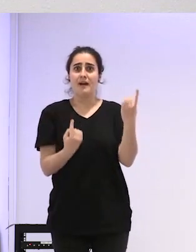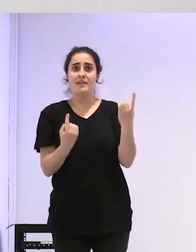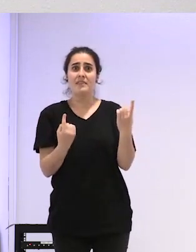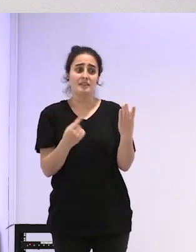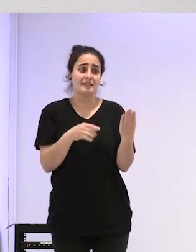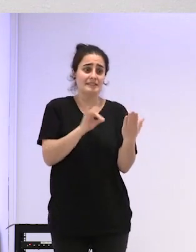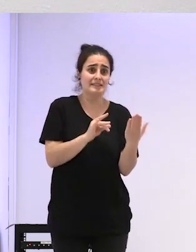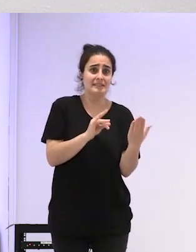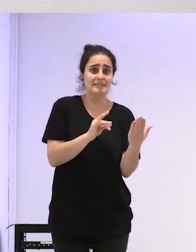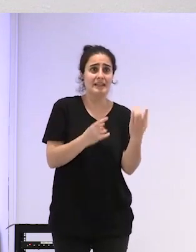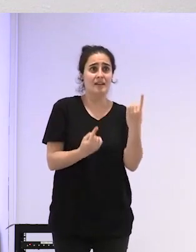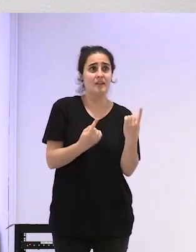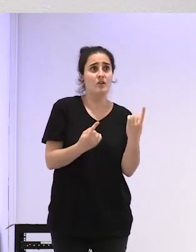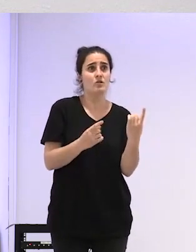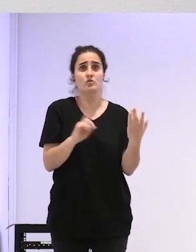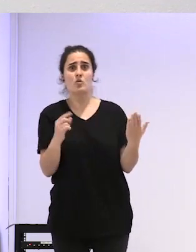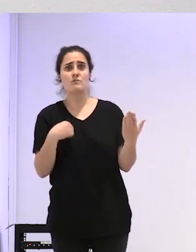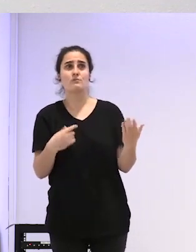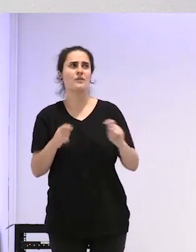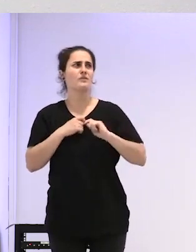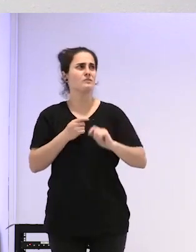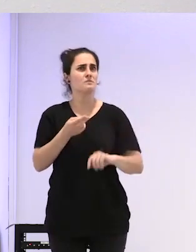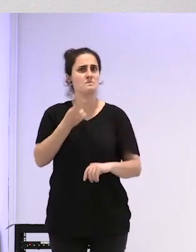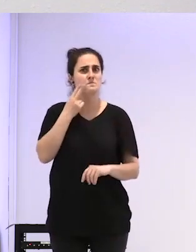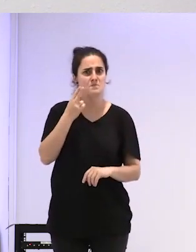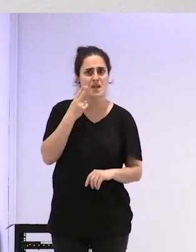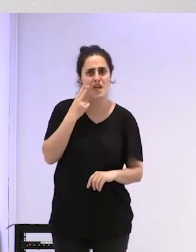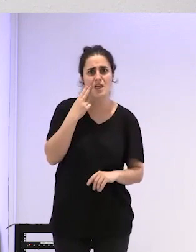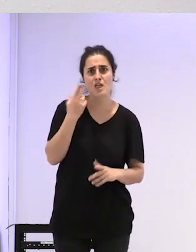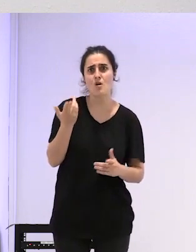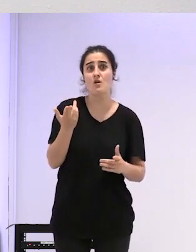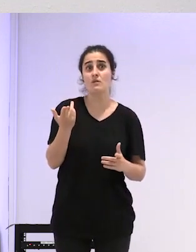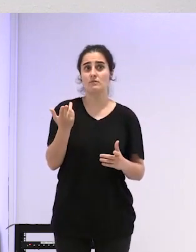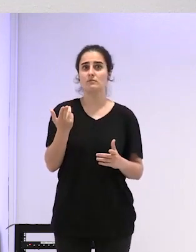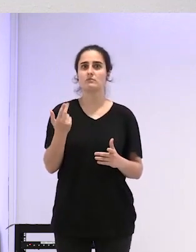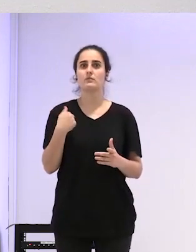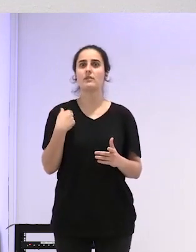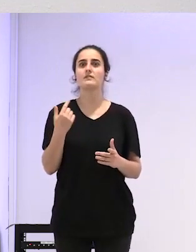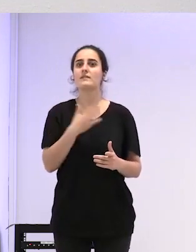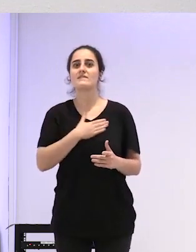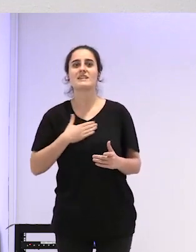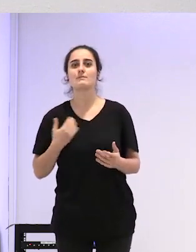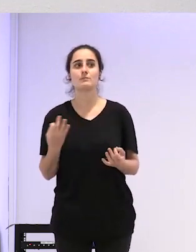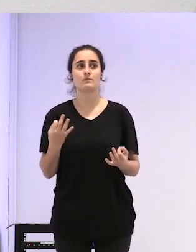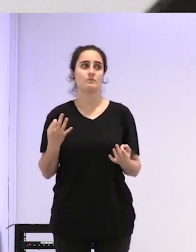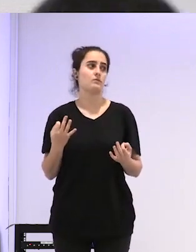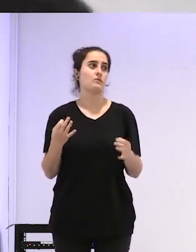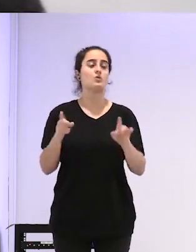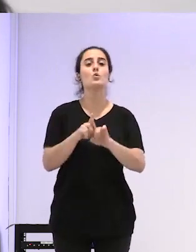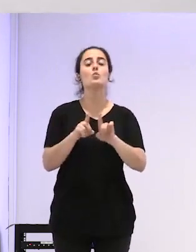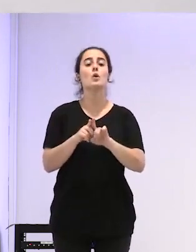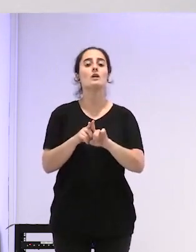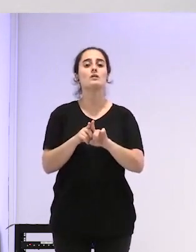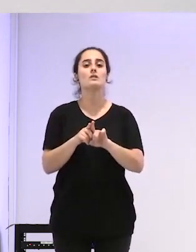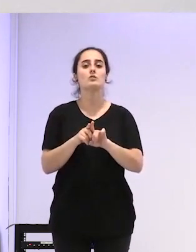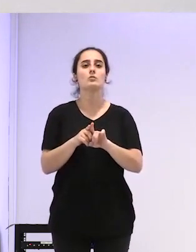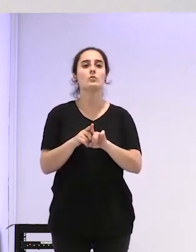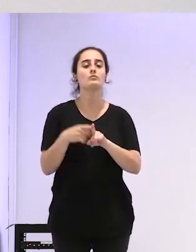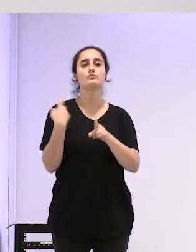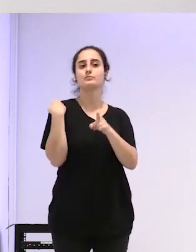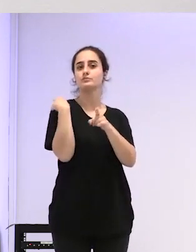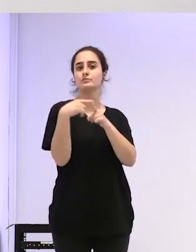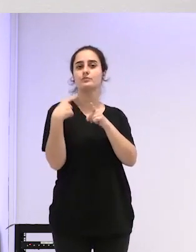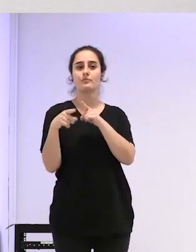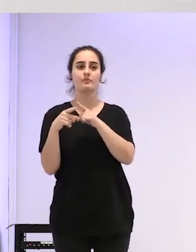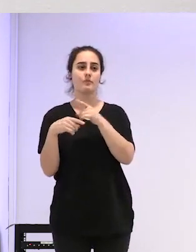a veces no me da miedo etcétera etcétera ¿no? y de lo que se trata pues es esto es de hacer ejercicios que hemos